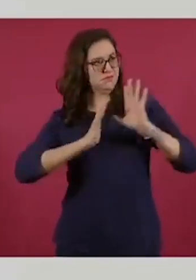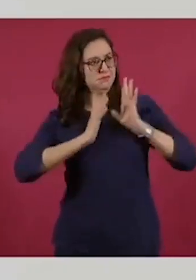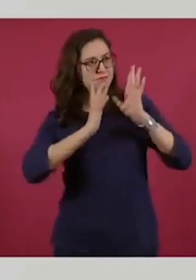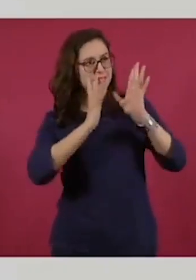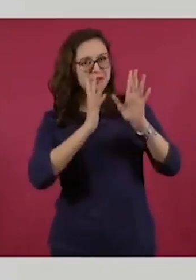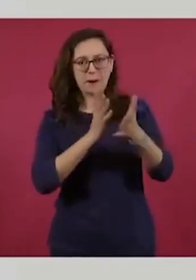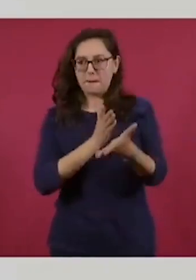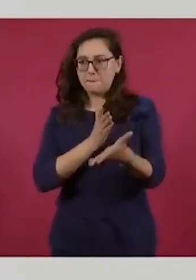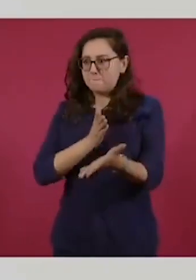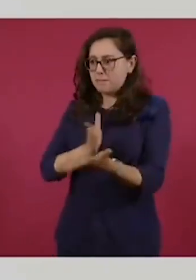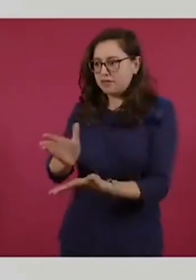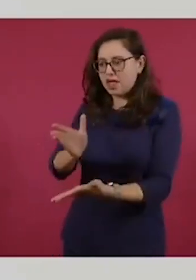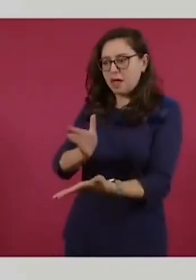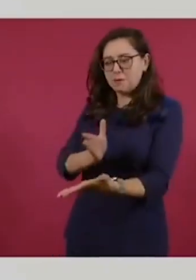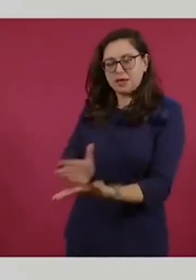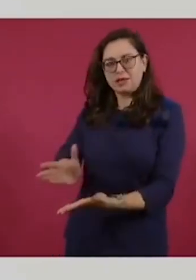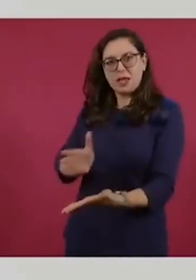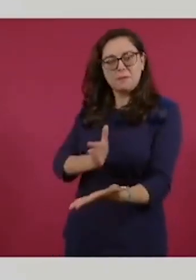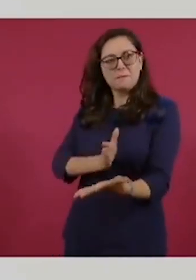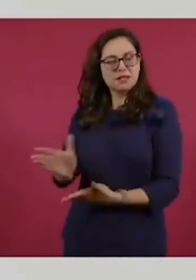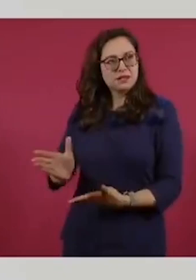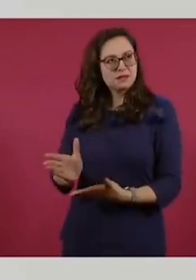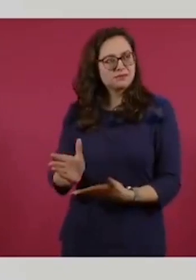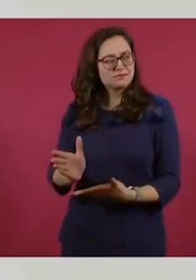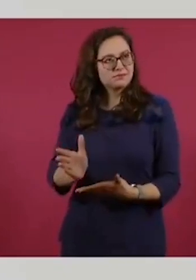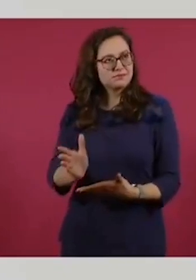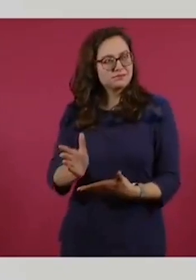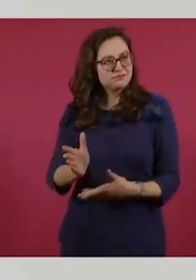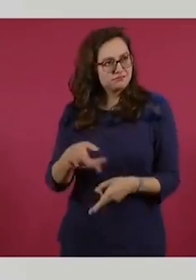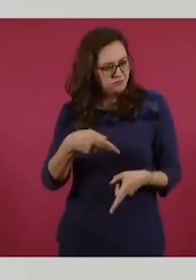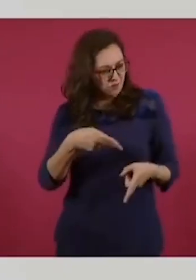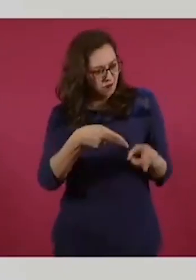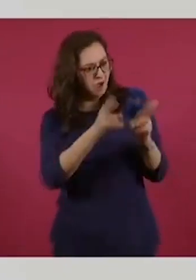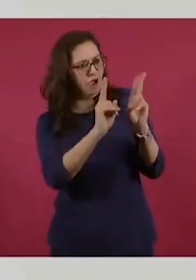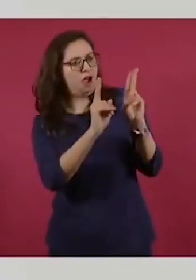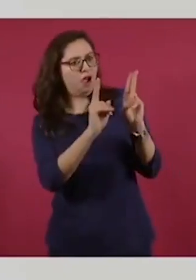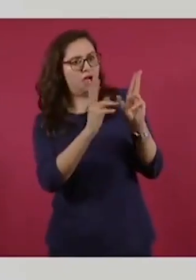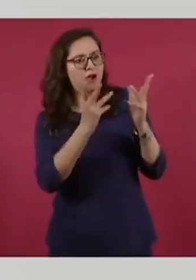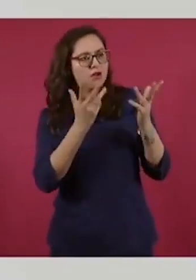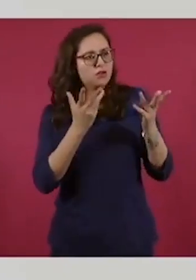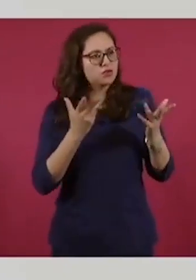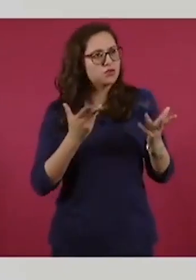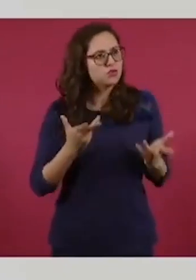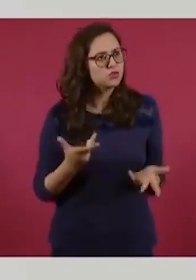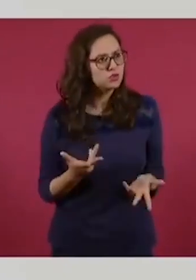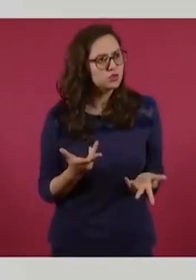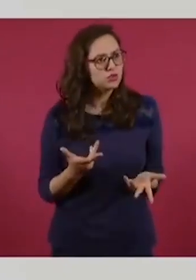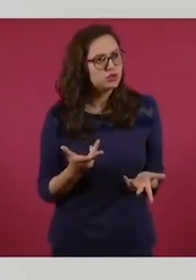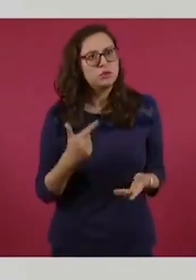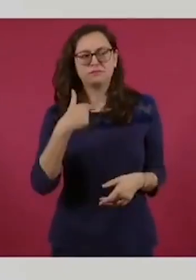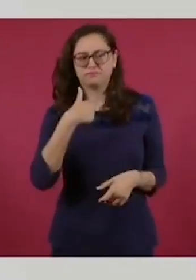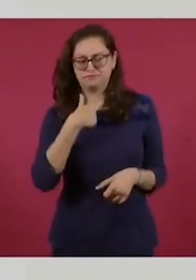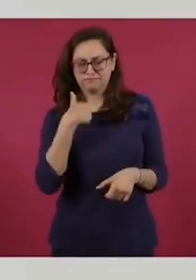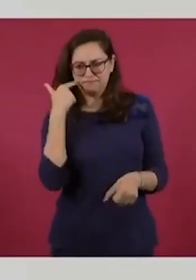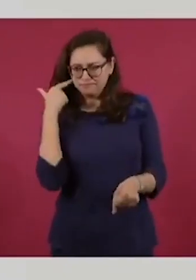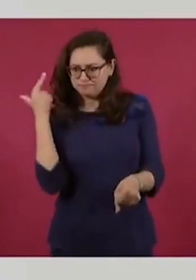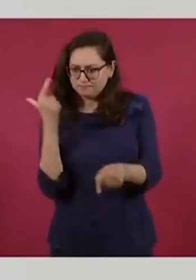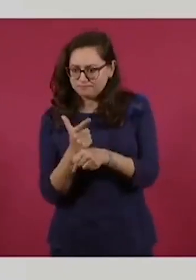que lleva a cabo la autoyamada organización,